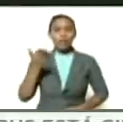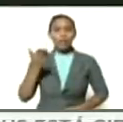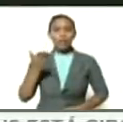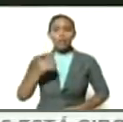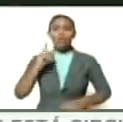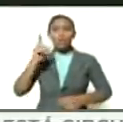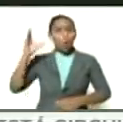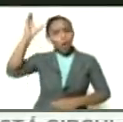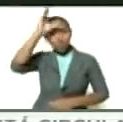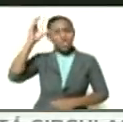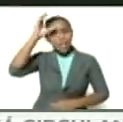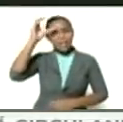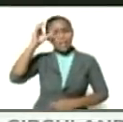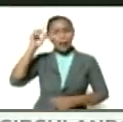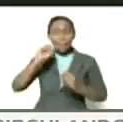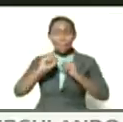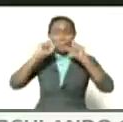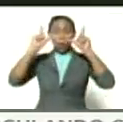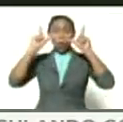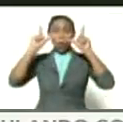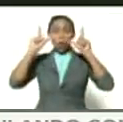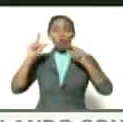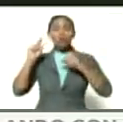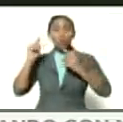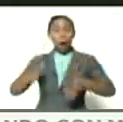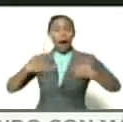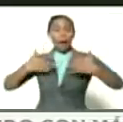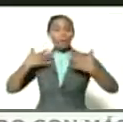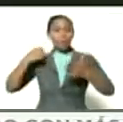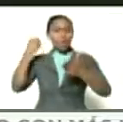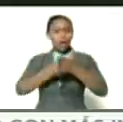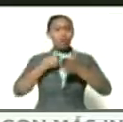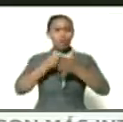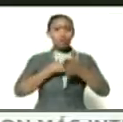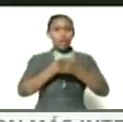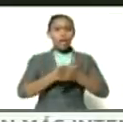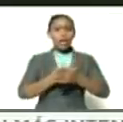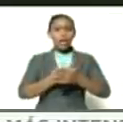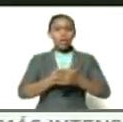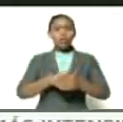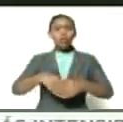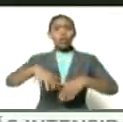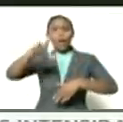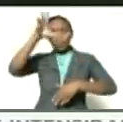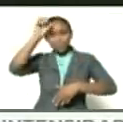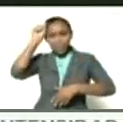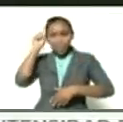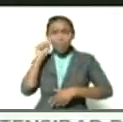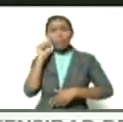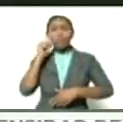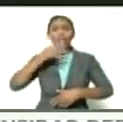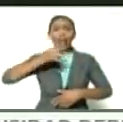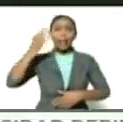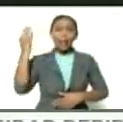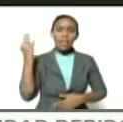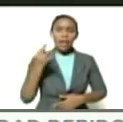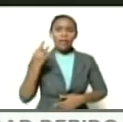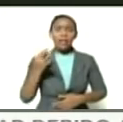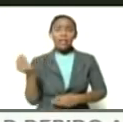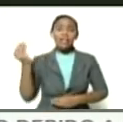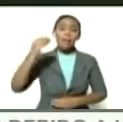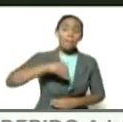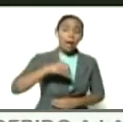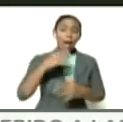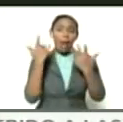su conciencia despierta su ánimo de lucha su comprensión de la realidad y además